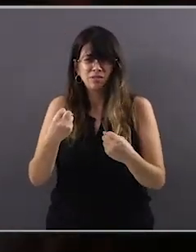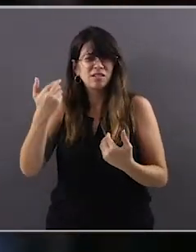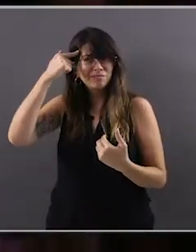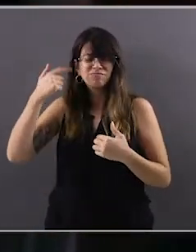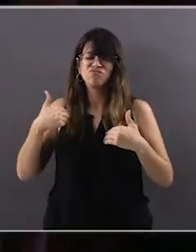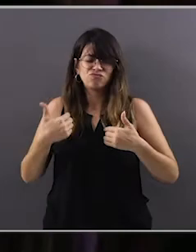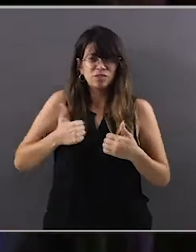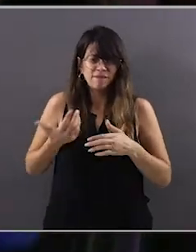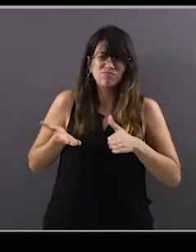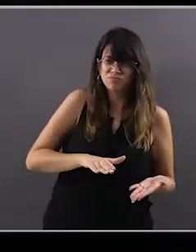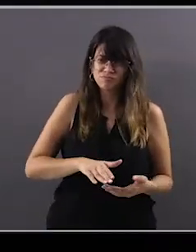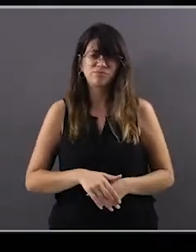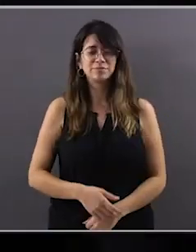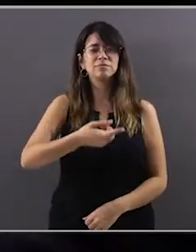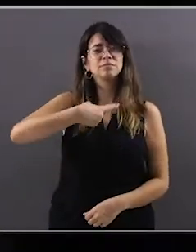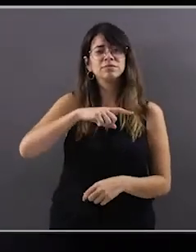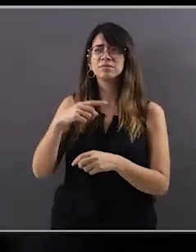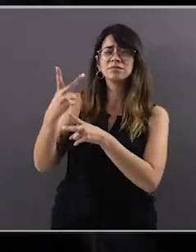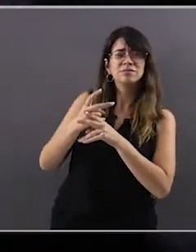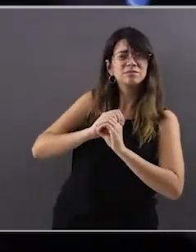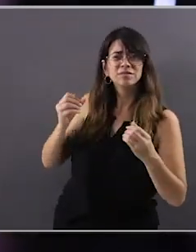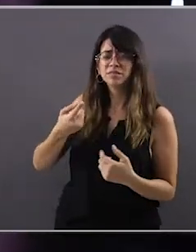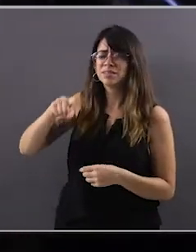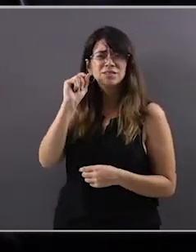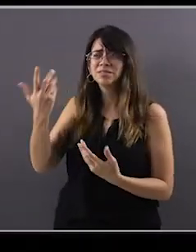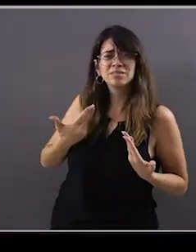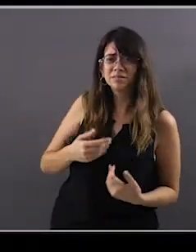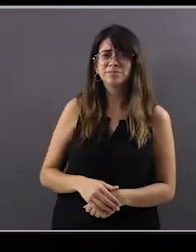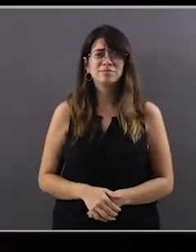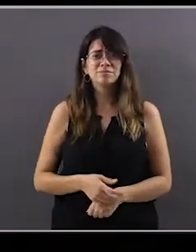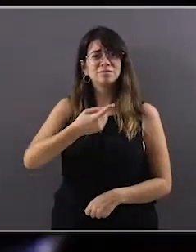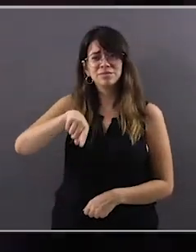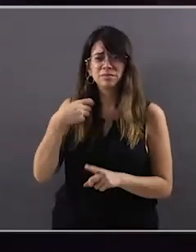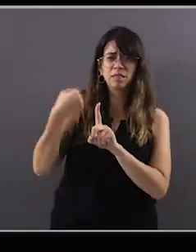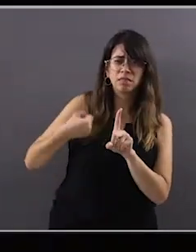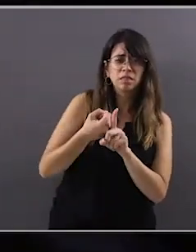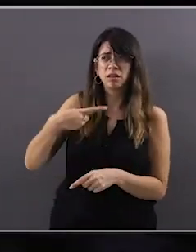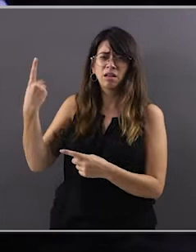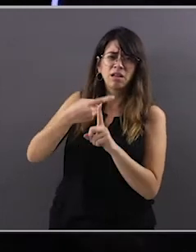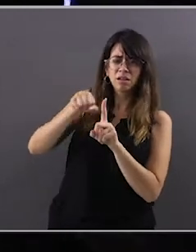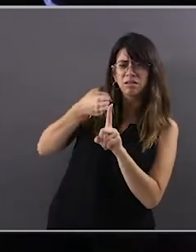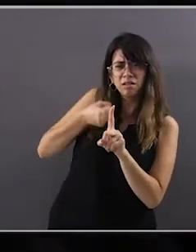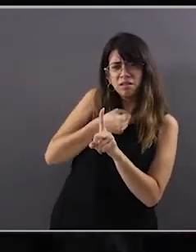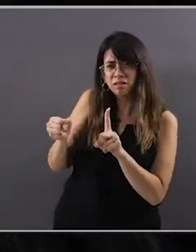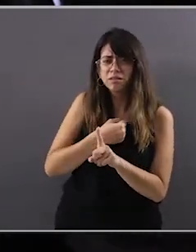veces llega a la auto-iluminación. No nos cuidan, no nos entienden, nos golpean, nos maltratan. No soy un